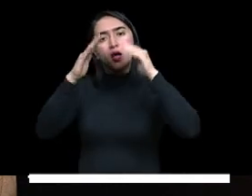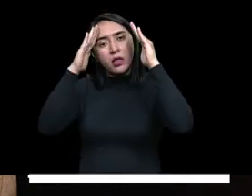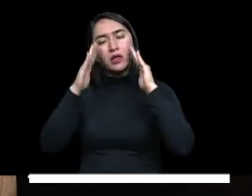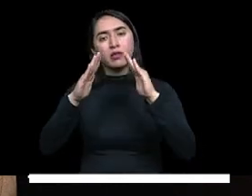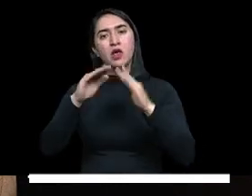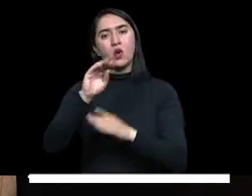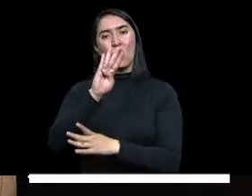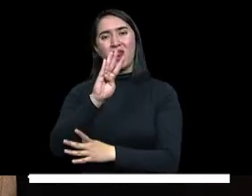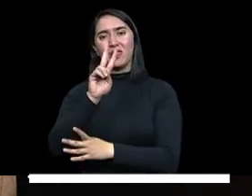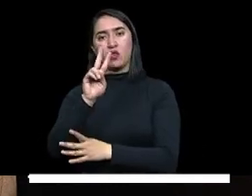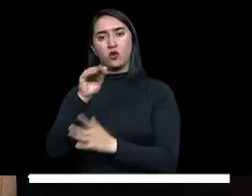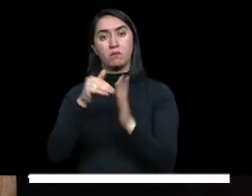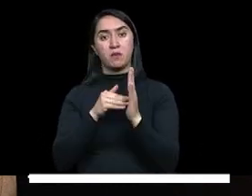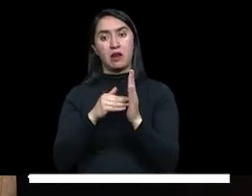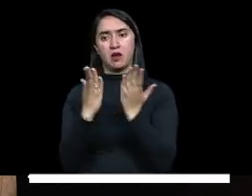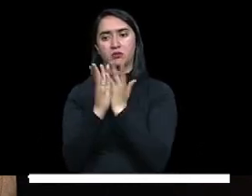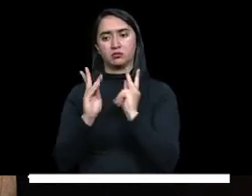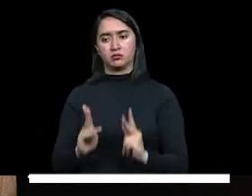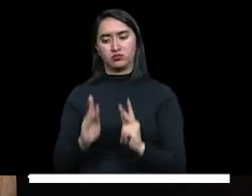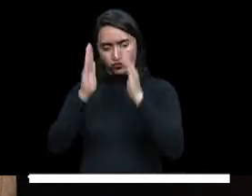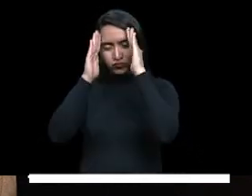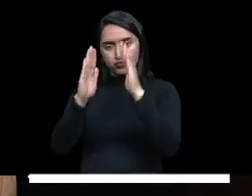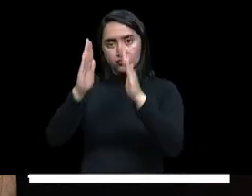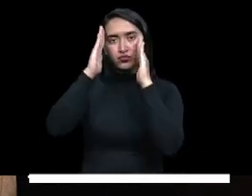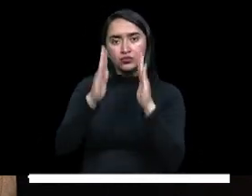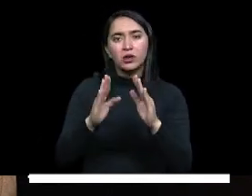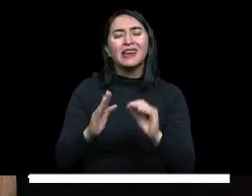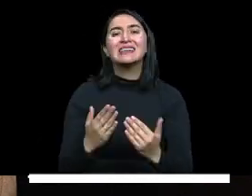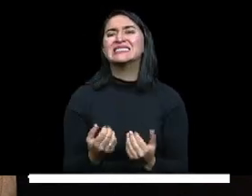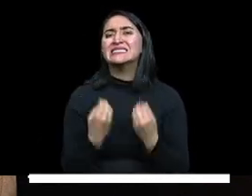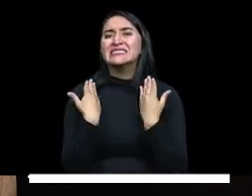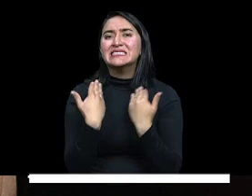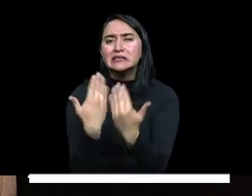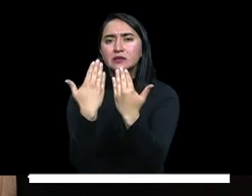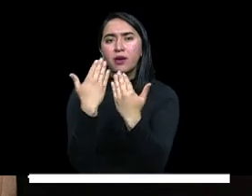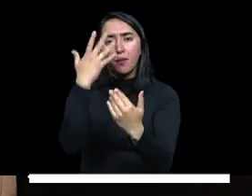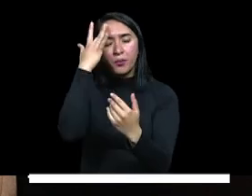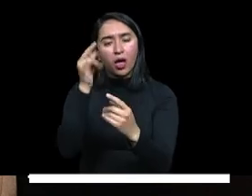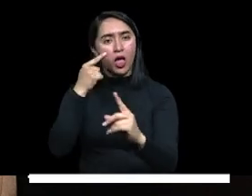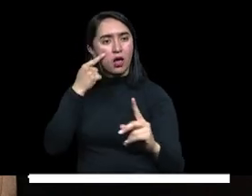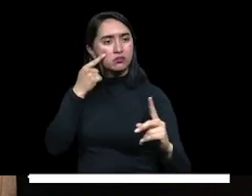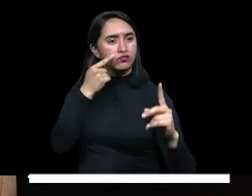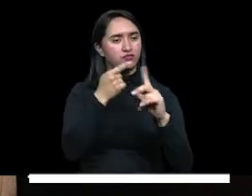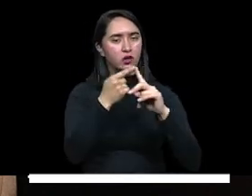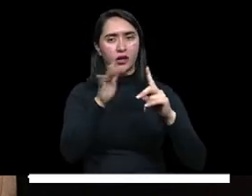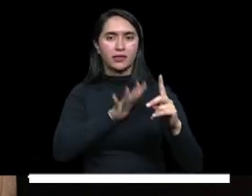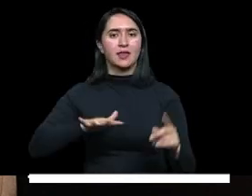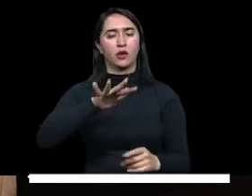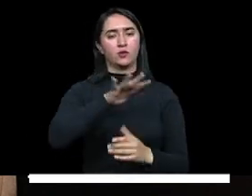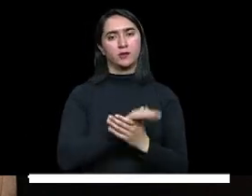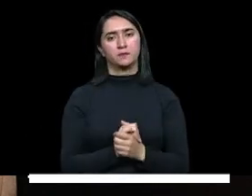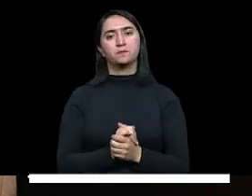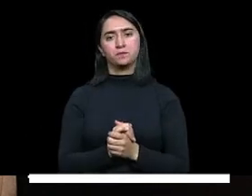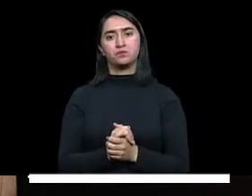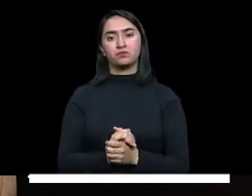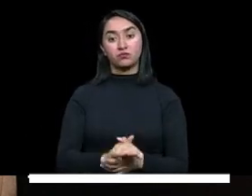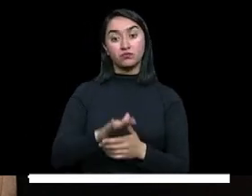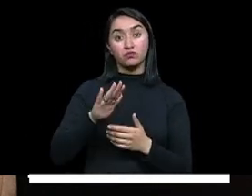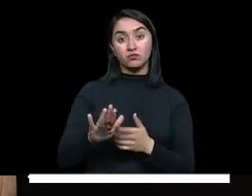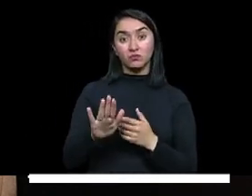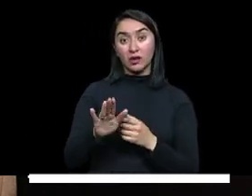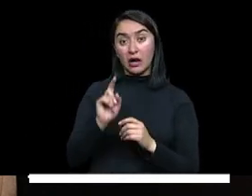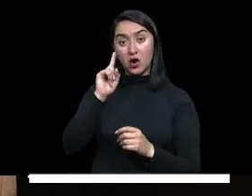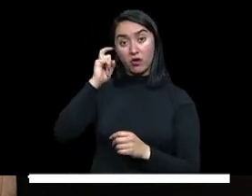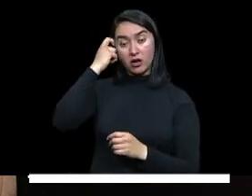estudiantes. Eso es muy importante porque nos ayuda a garantizar una operación con un enfoque territorial. Este gobierno ha realizado